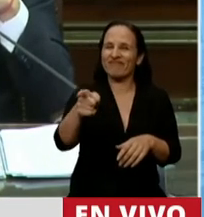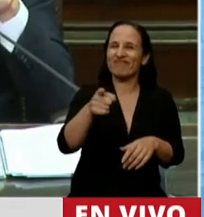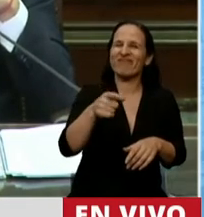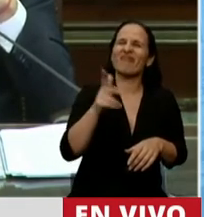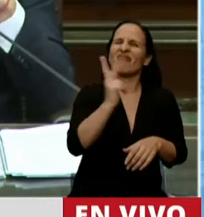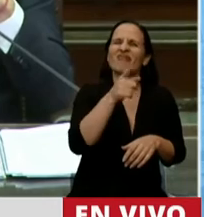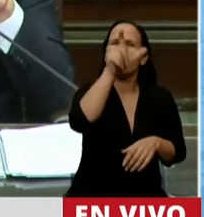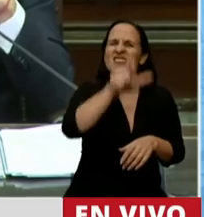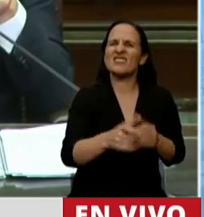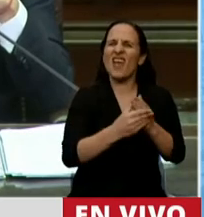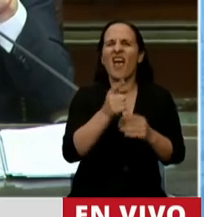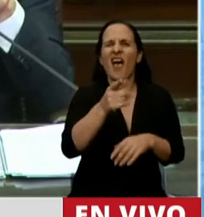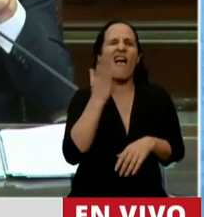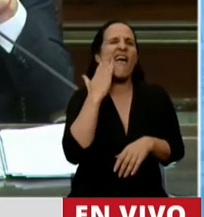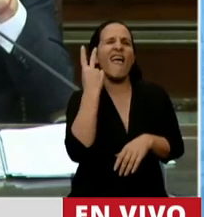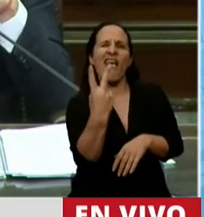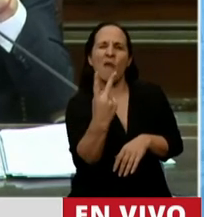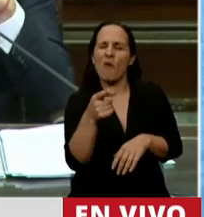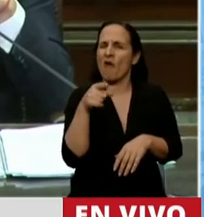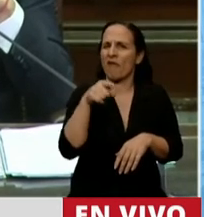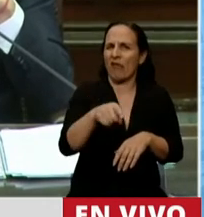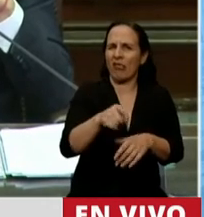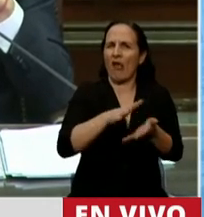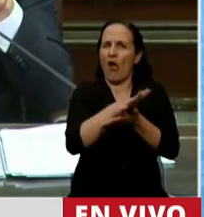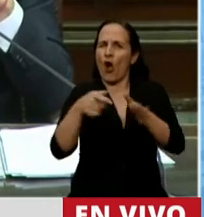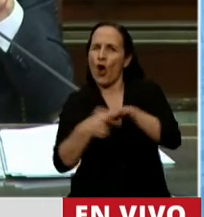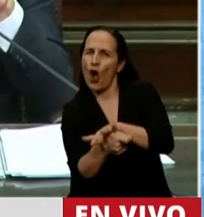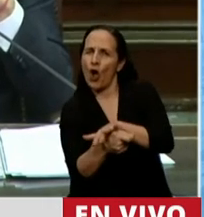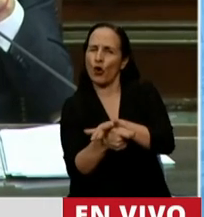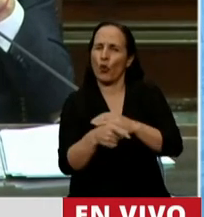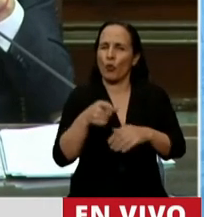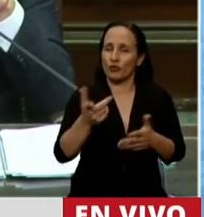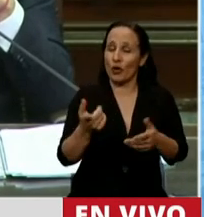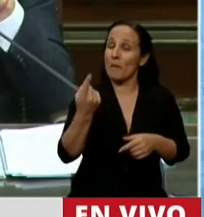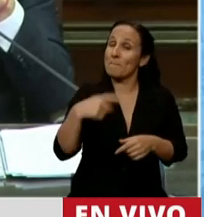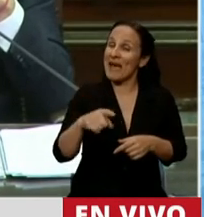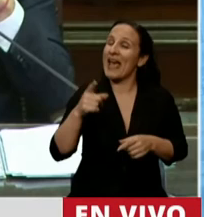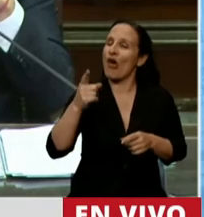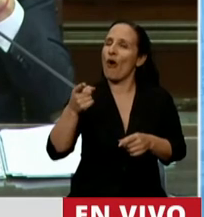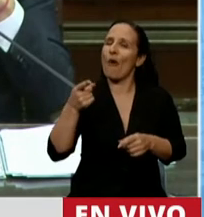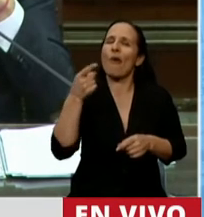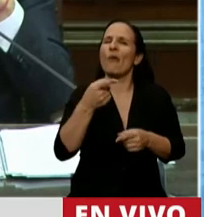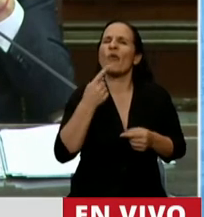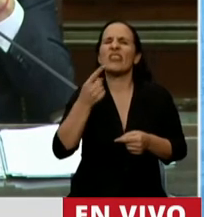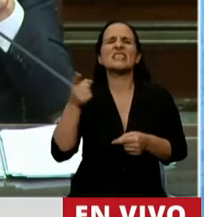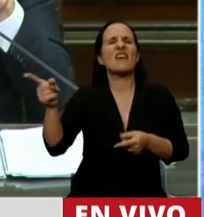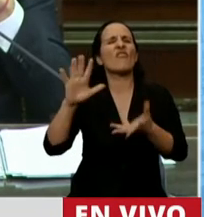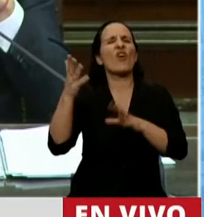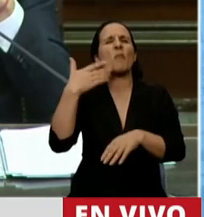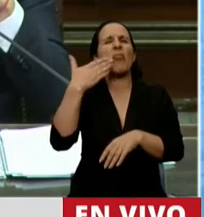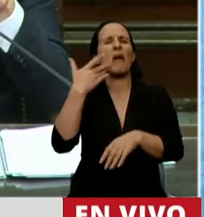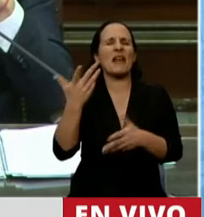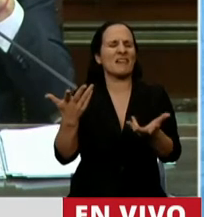mentiroso, corrupto. Pero me quiero quedar en una de las acusaciones, que su oratoria era pobre.